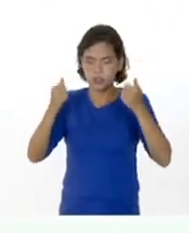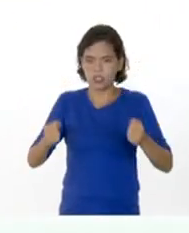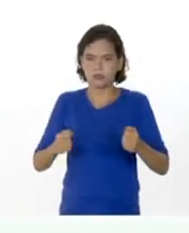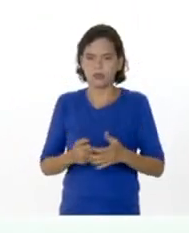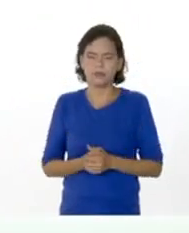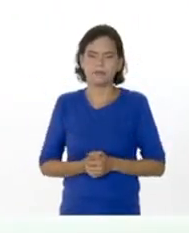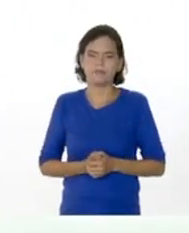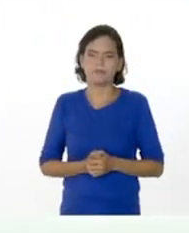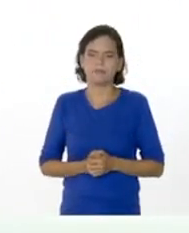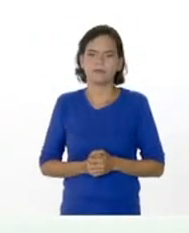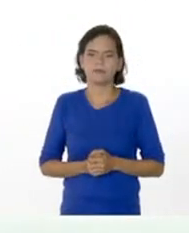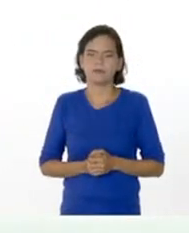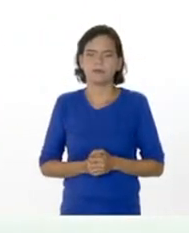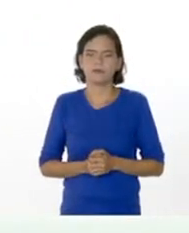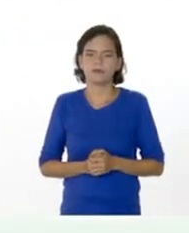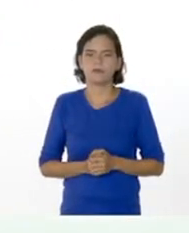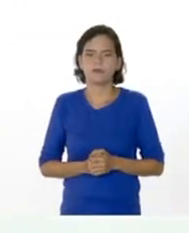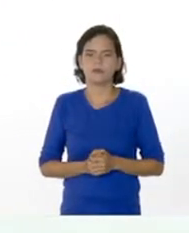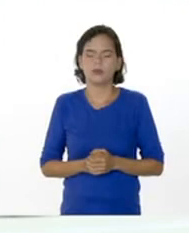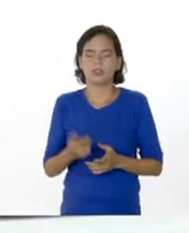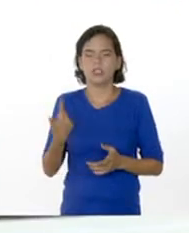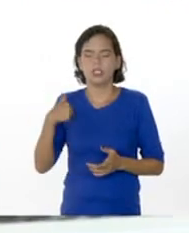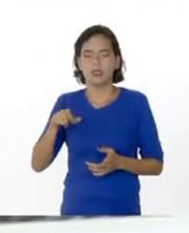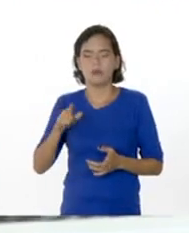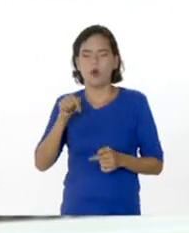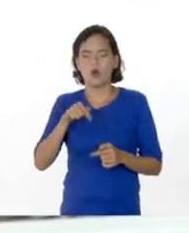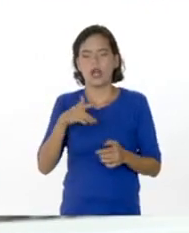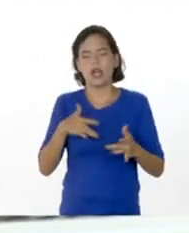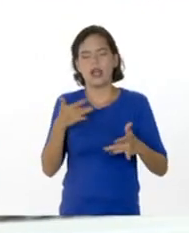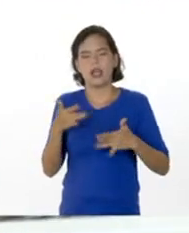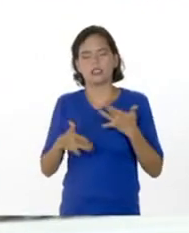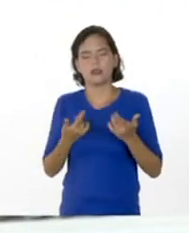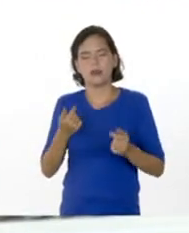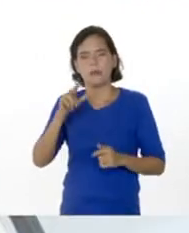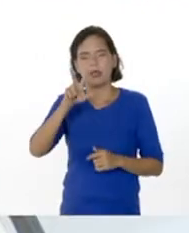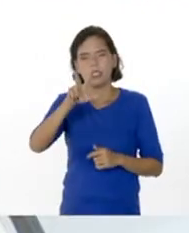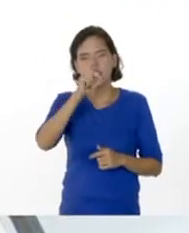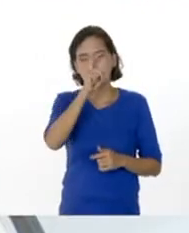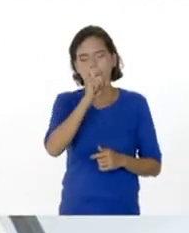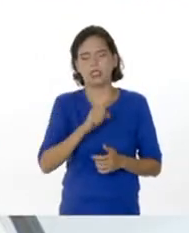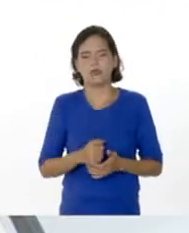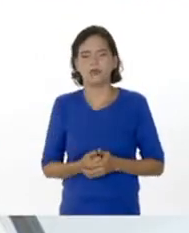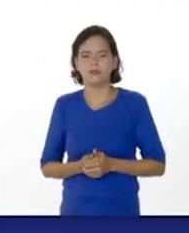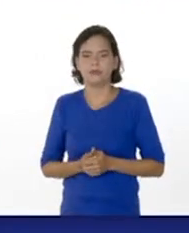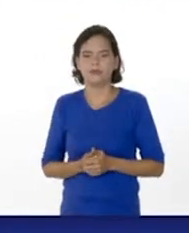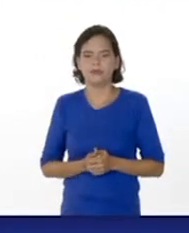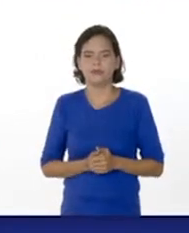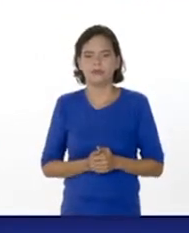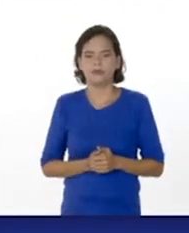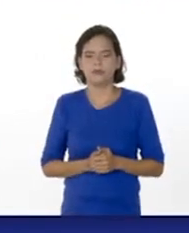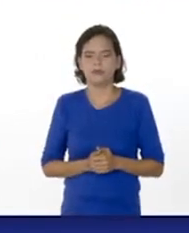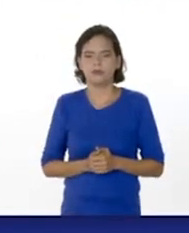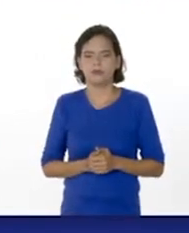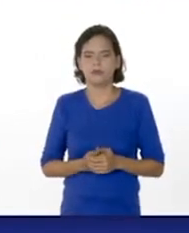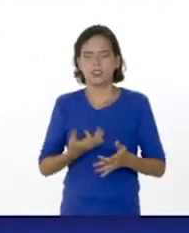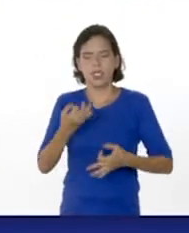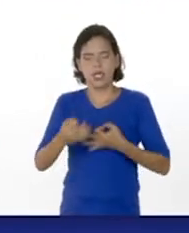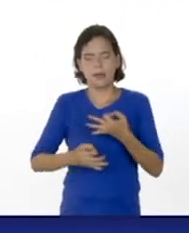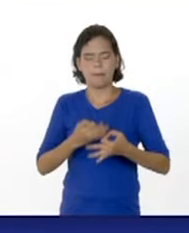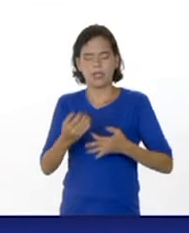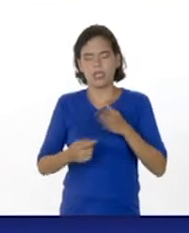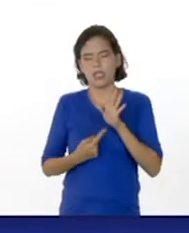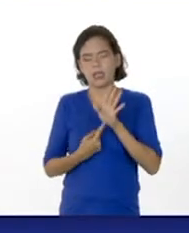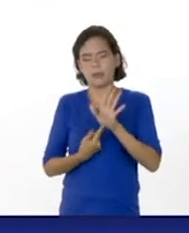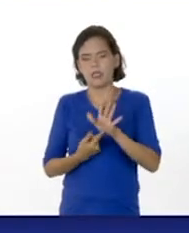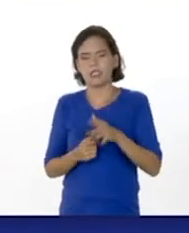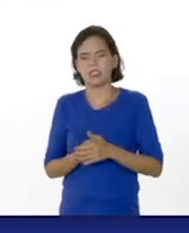Entonces, tenemos ahora las actividades para tercer año. Dice, explique